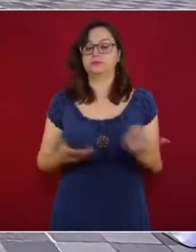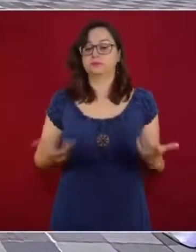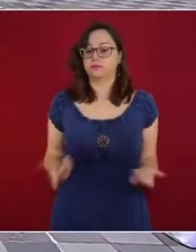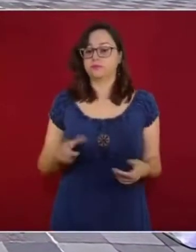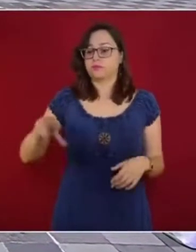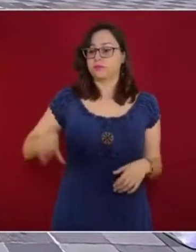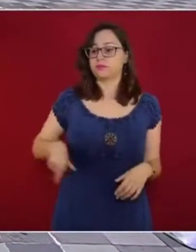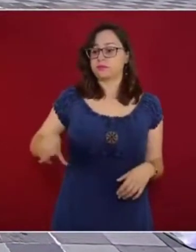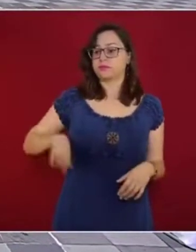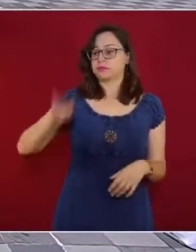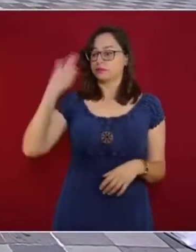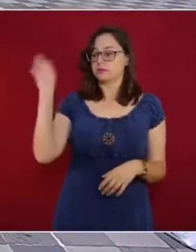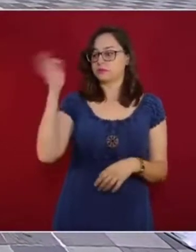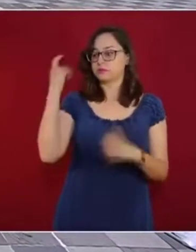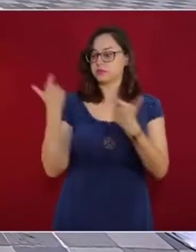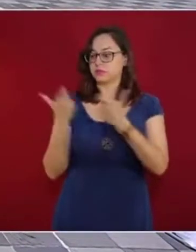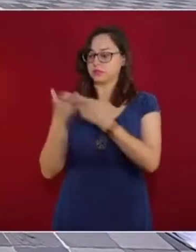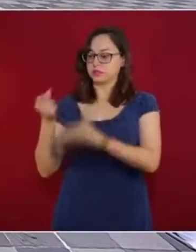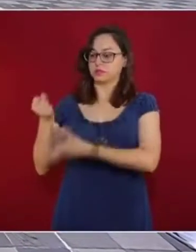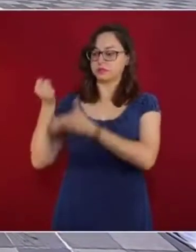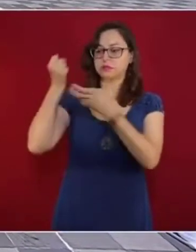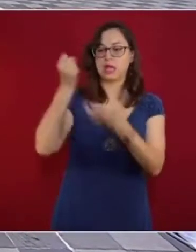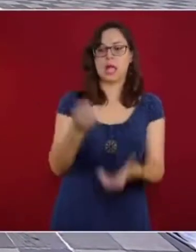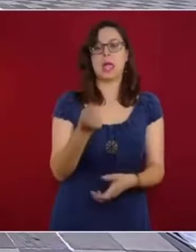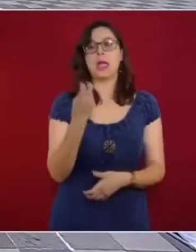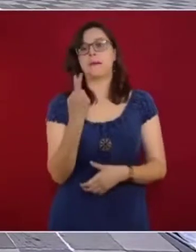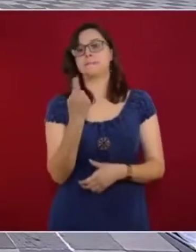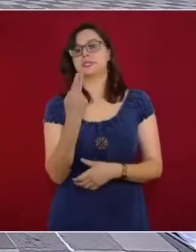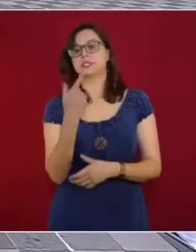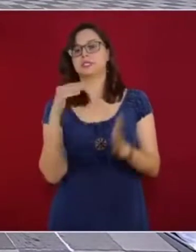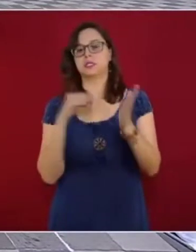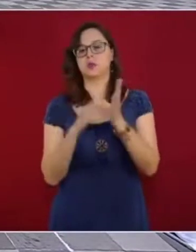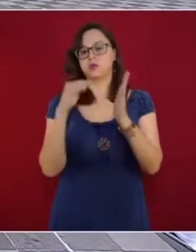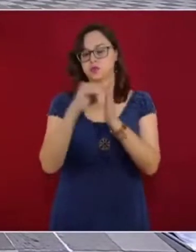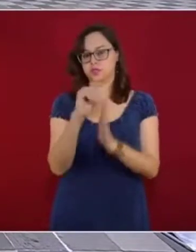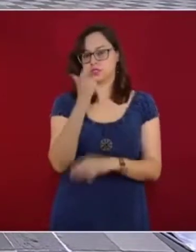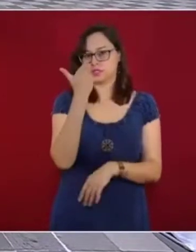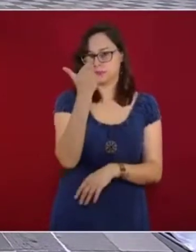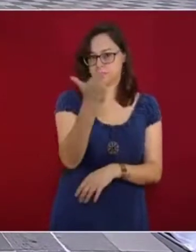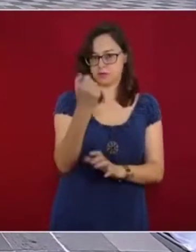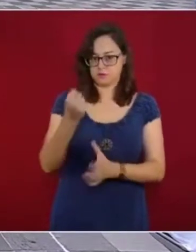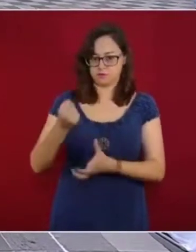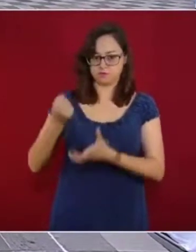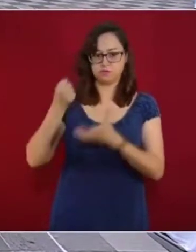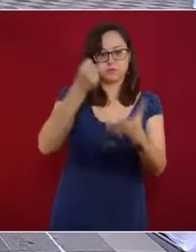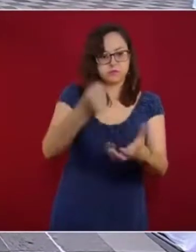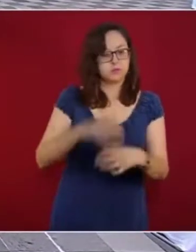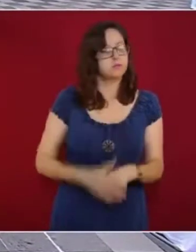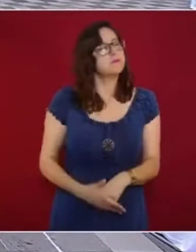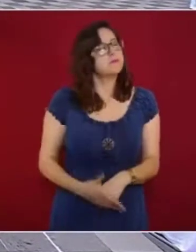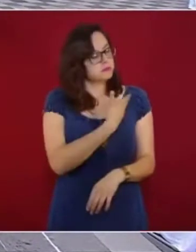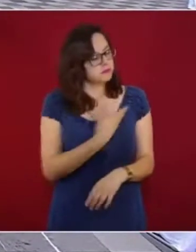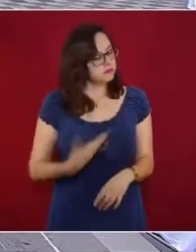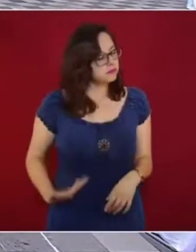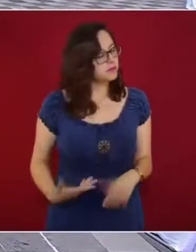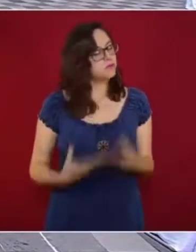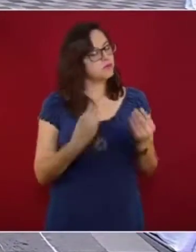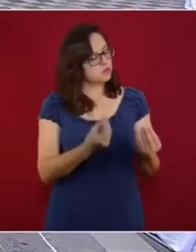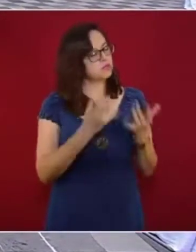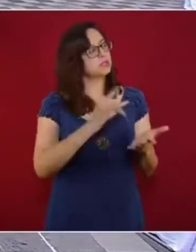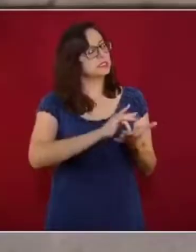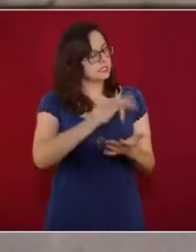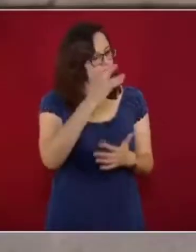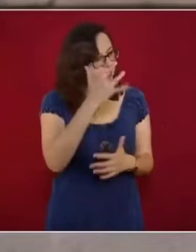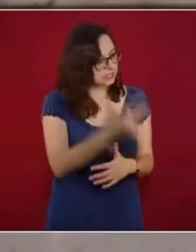millones de pesos para el fortalecimiento al salario de las y los maestros. Señor presidente, nuevamente, muchas gracias a usted y a su